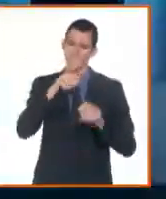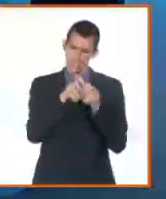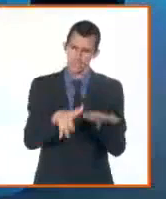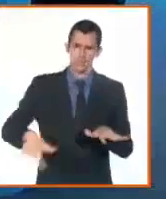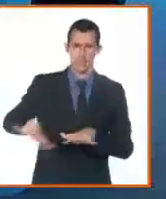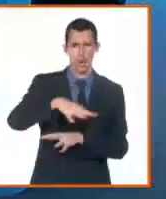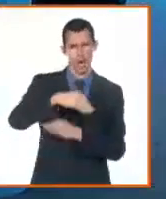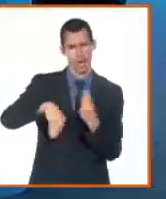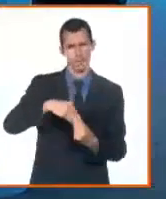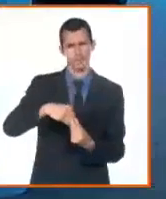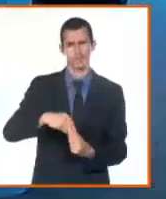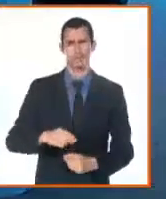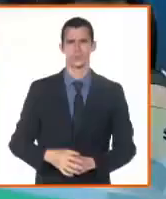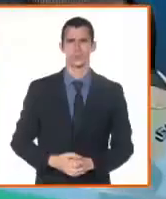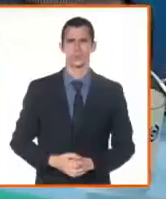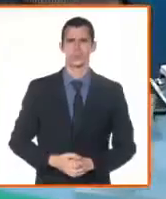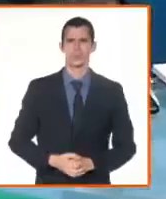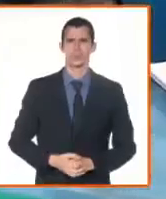economía.